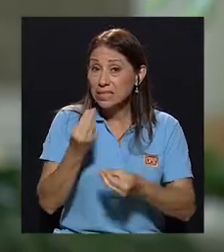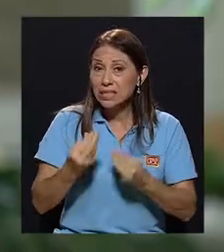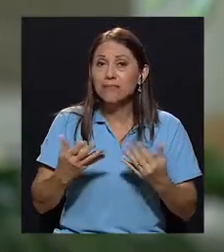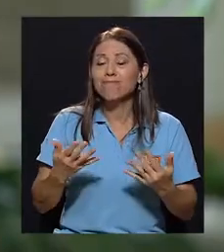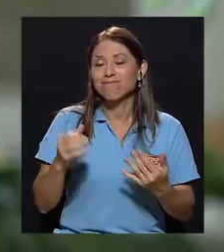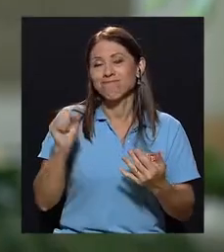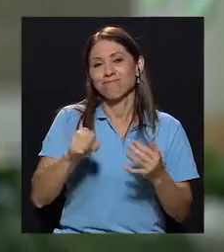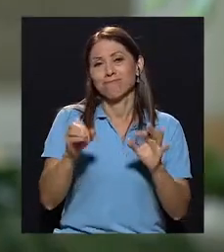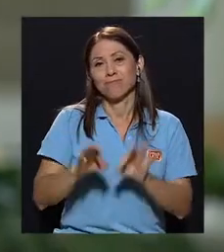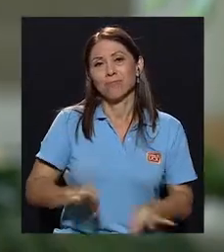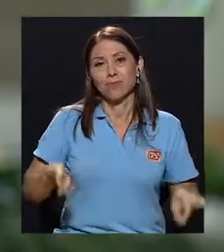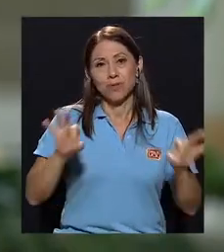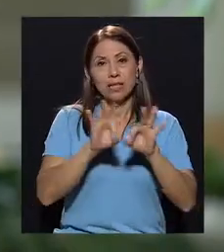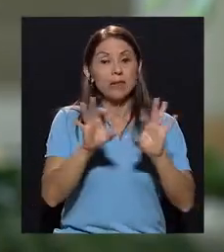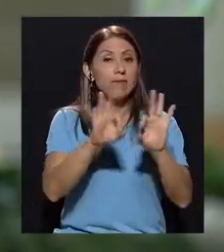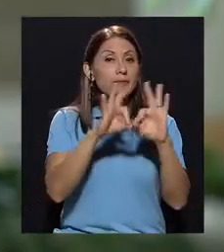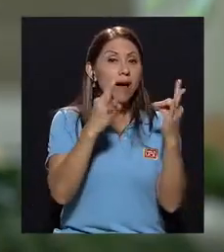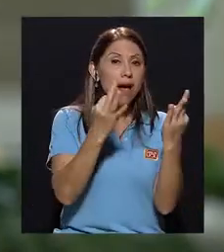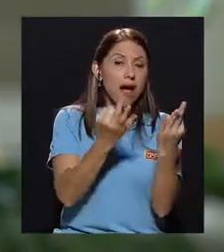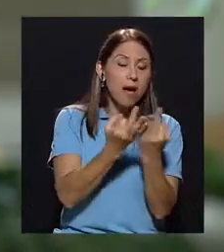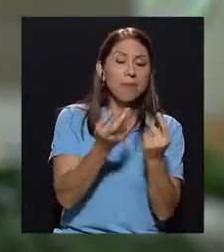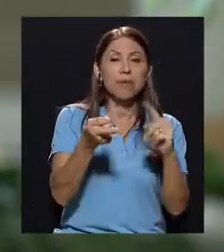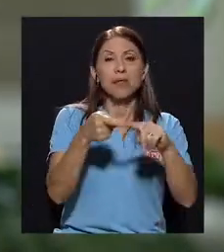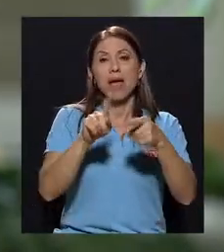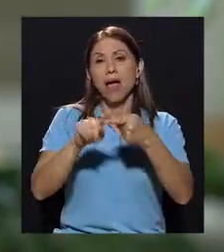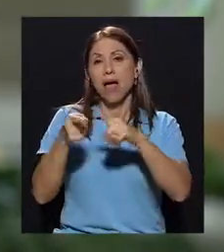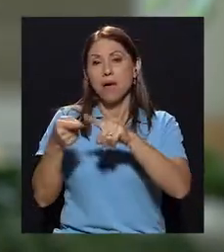Las familias, amigos, amigas,